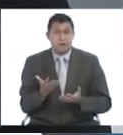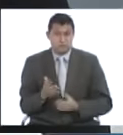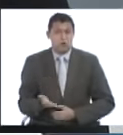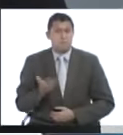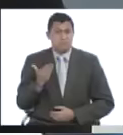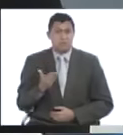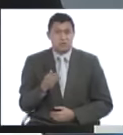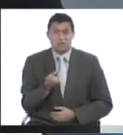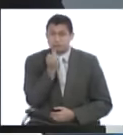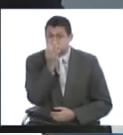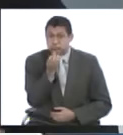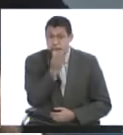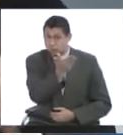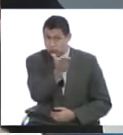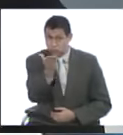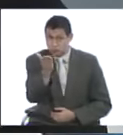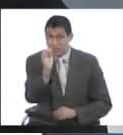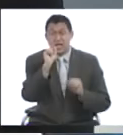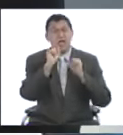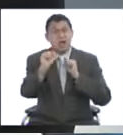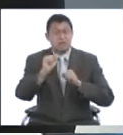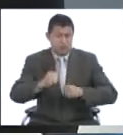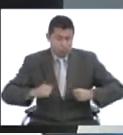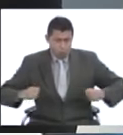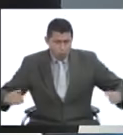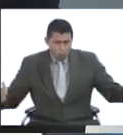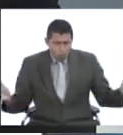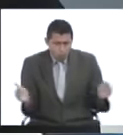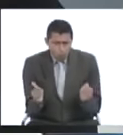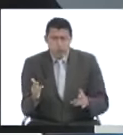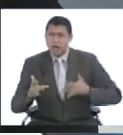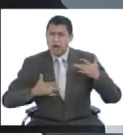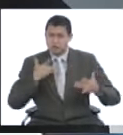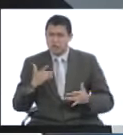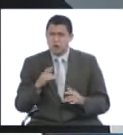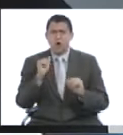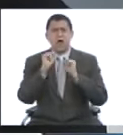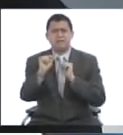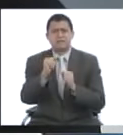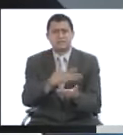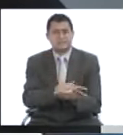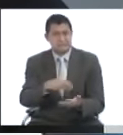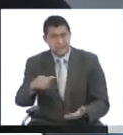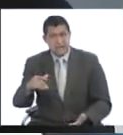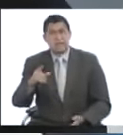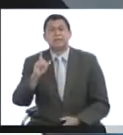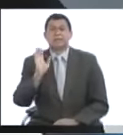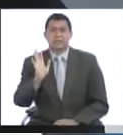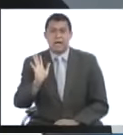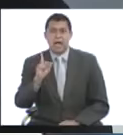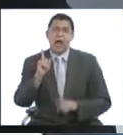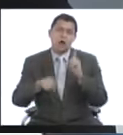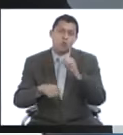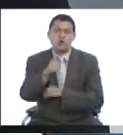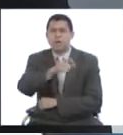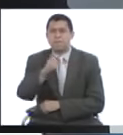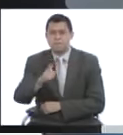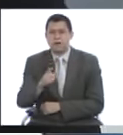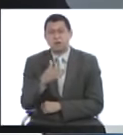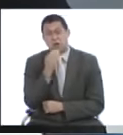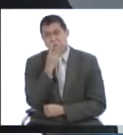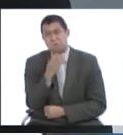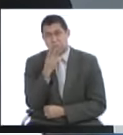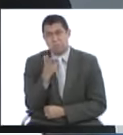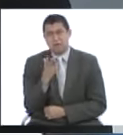Con esas recomendaciones, si evitamos la obesidad, si nos mantenemos activos, vamos a prevenir diabetes, y probablemente también algunas personas se van a